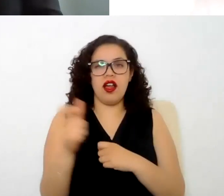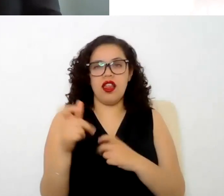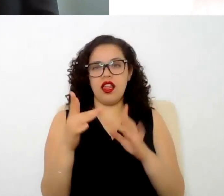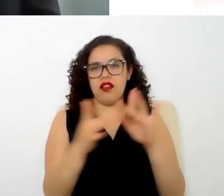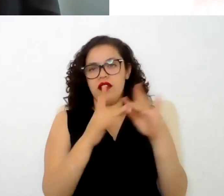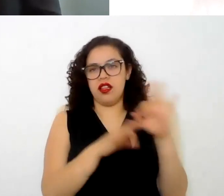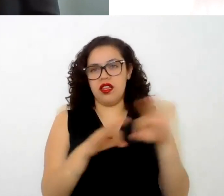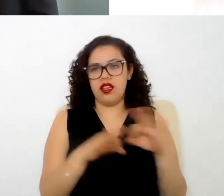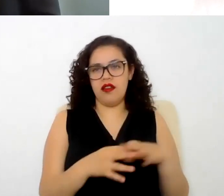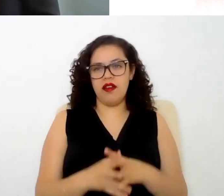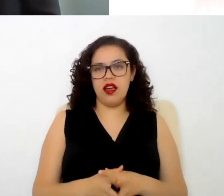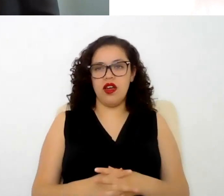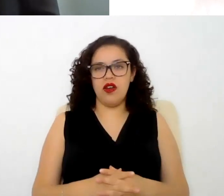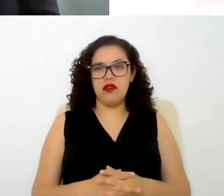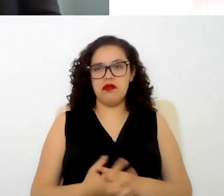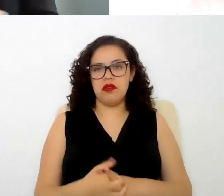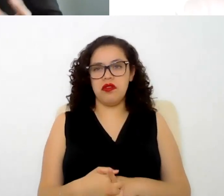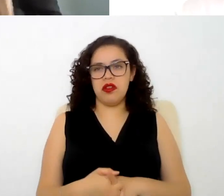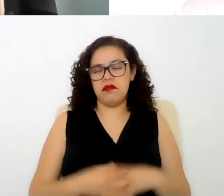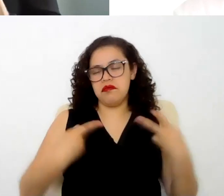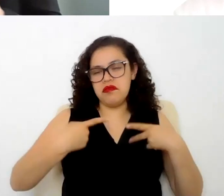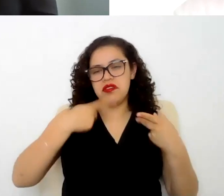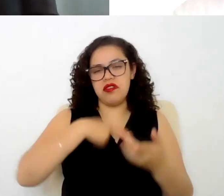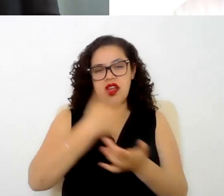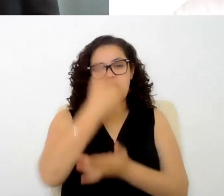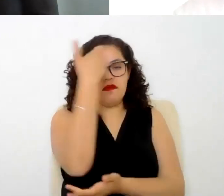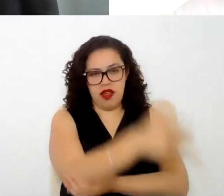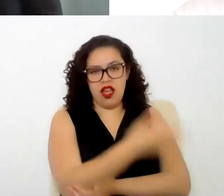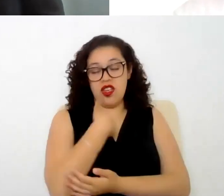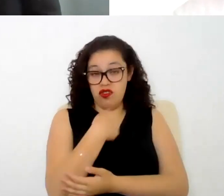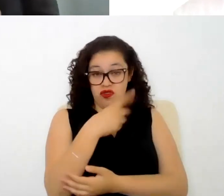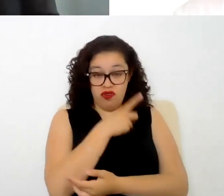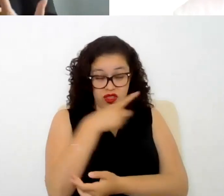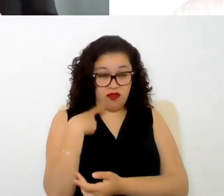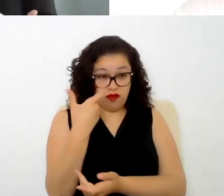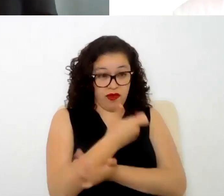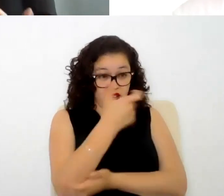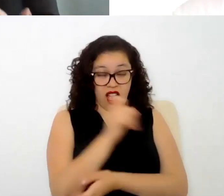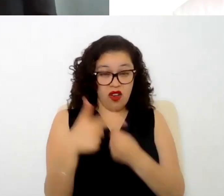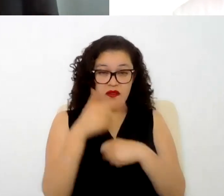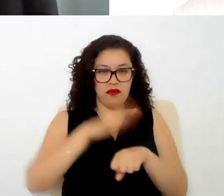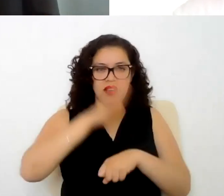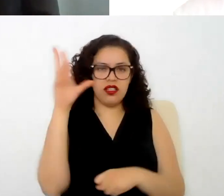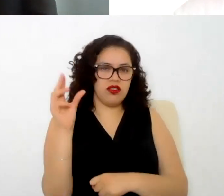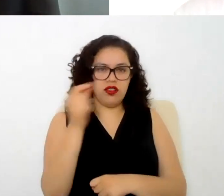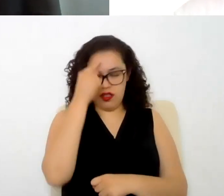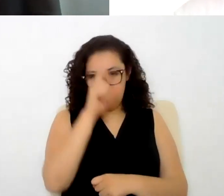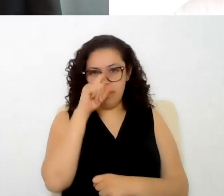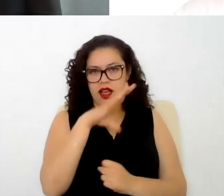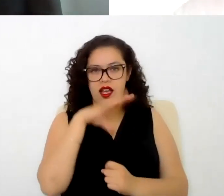se le paga lo que se le debe al trabajador y efectivamente yo ya no le debo nada ¿me explico? es también como una forma de blindar